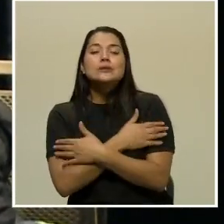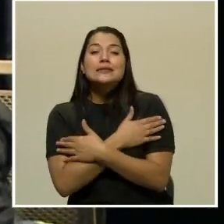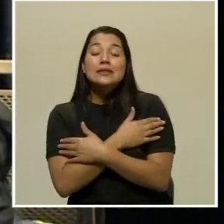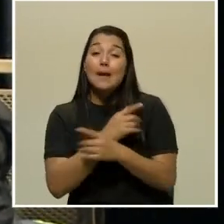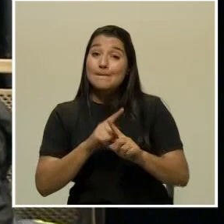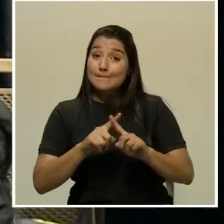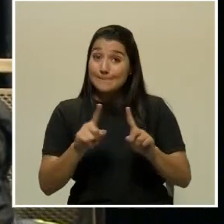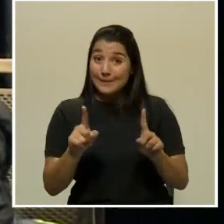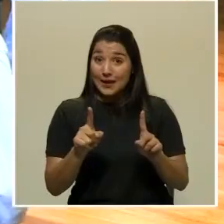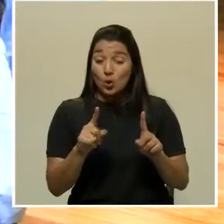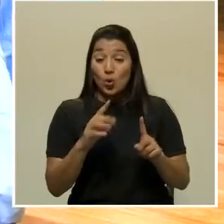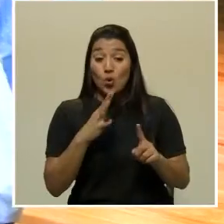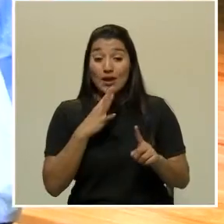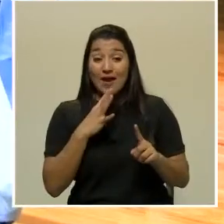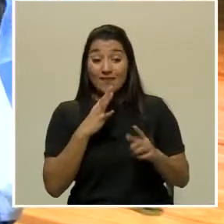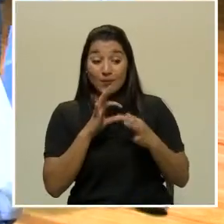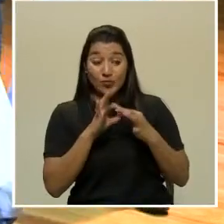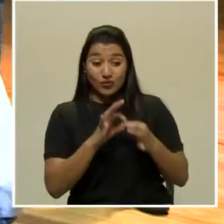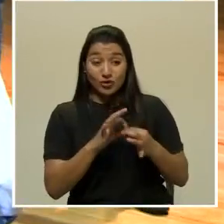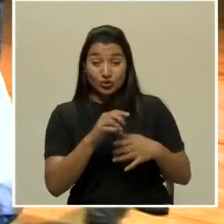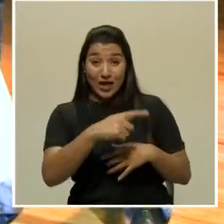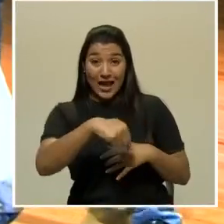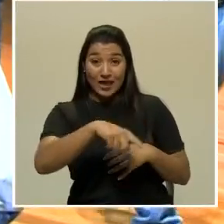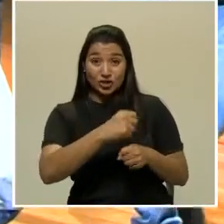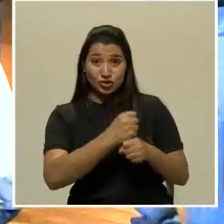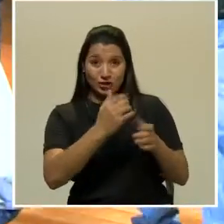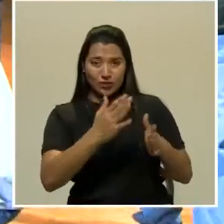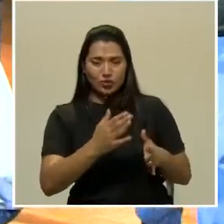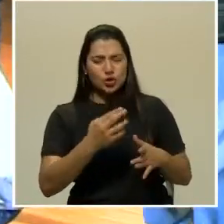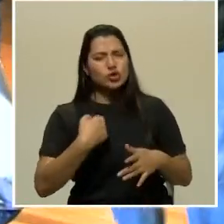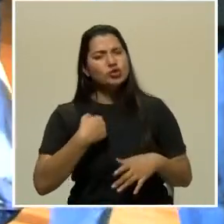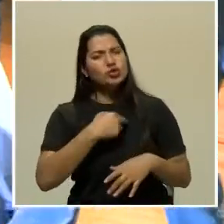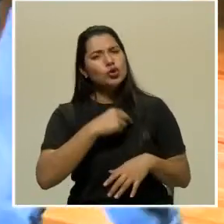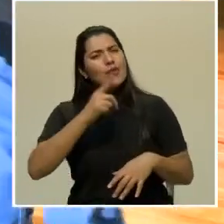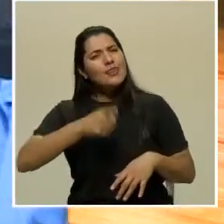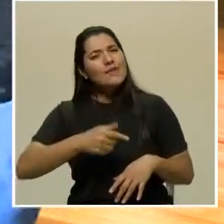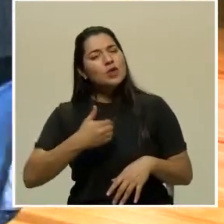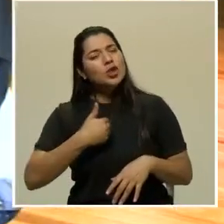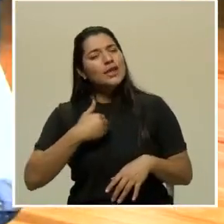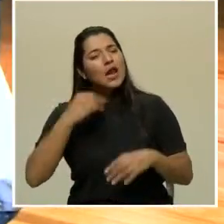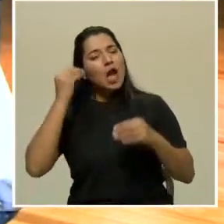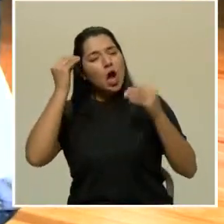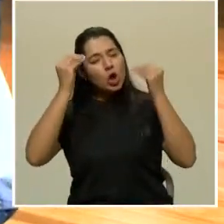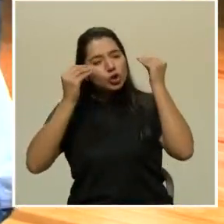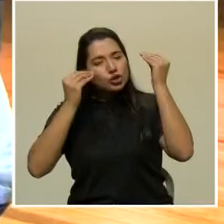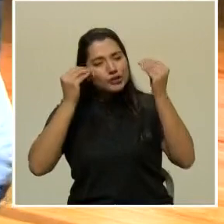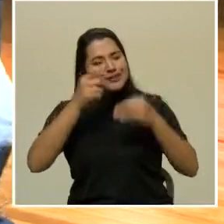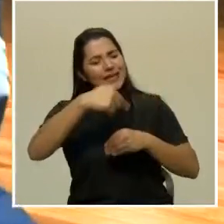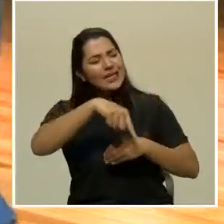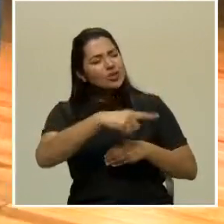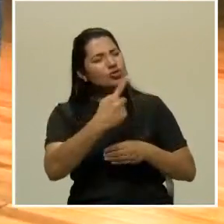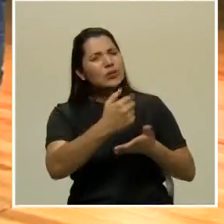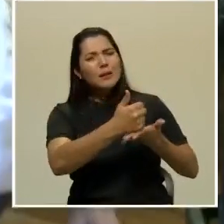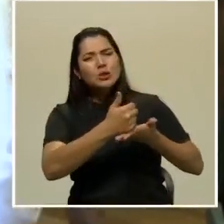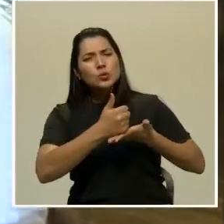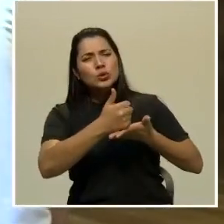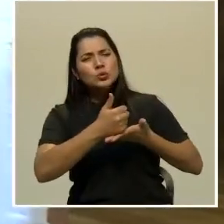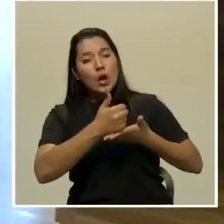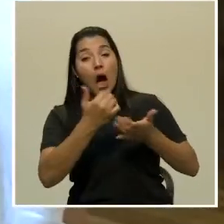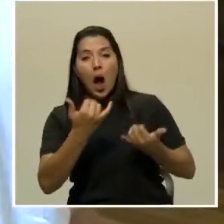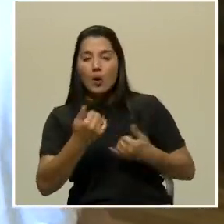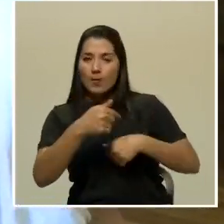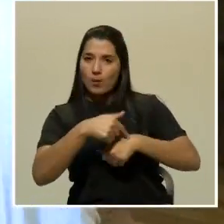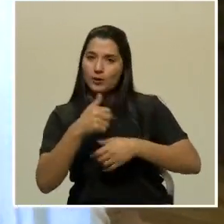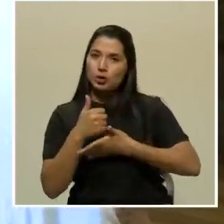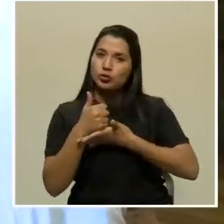hablamos de este sector artístico, que tengamos conciencia de que tanto nos ha ayudado, que este es el momento de ayudarle y